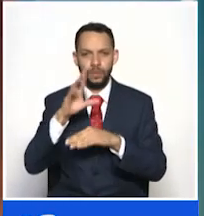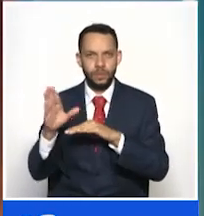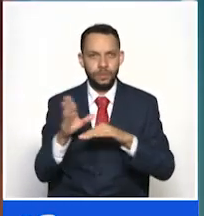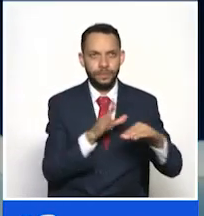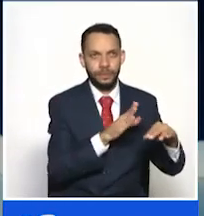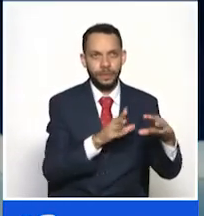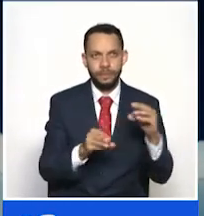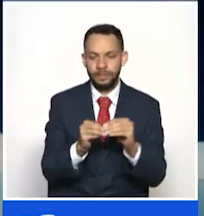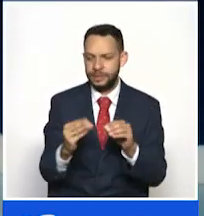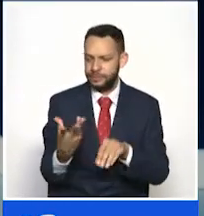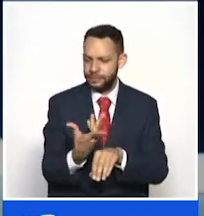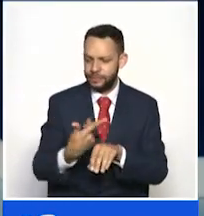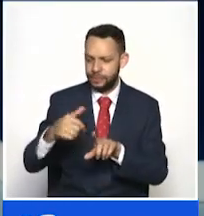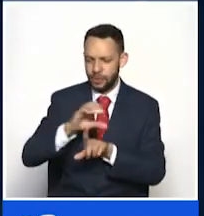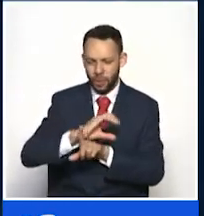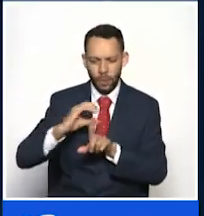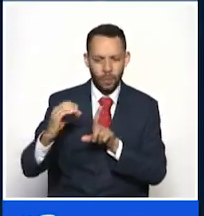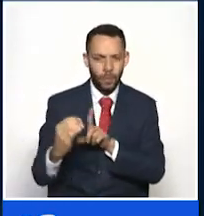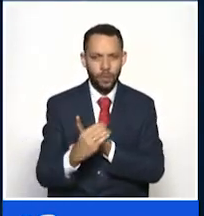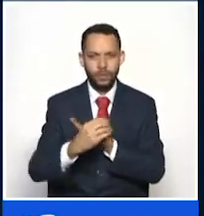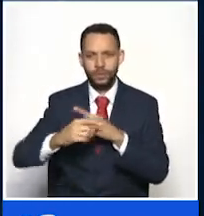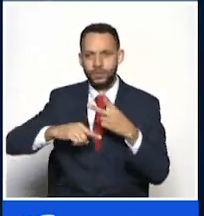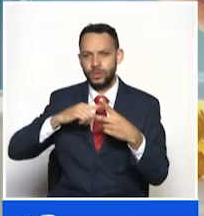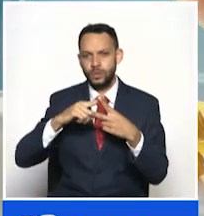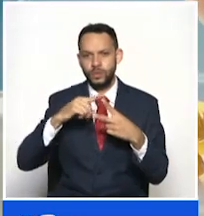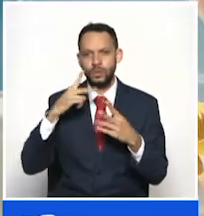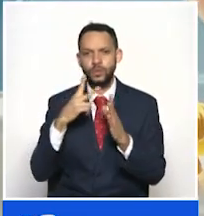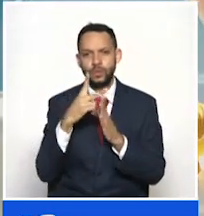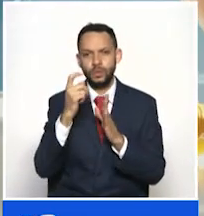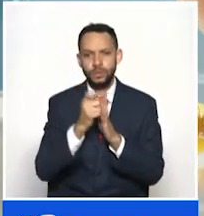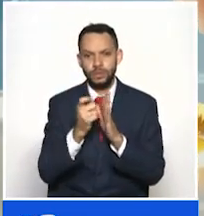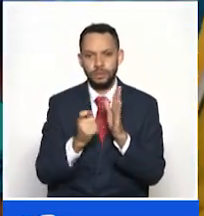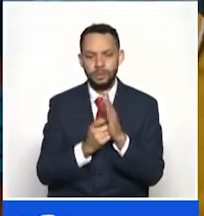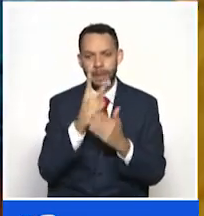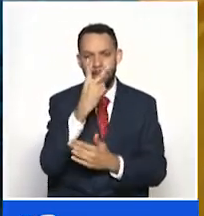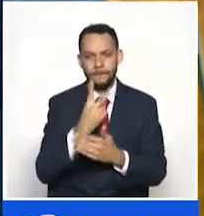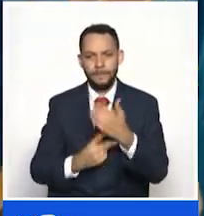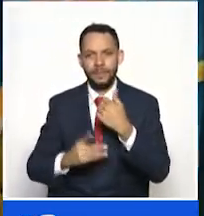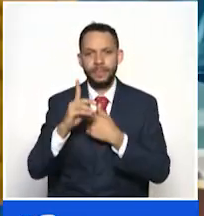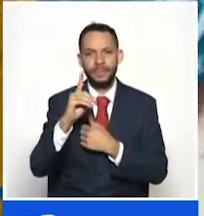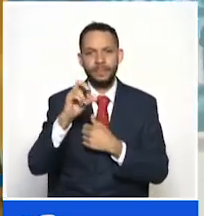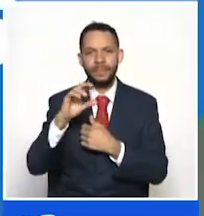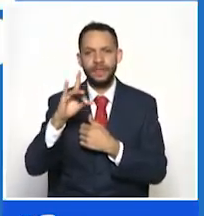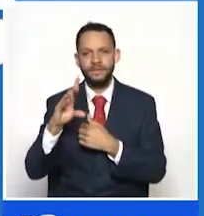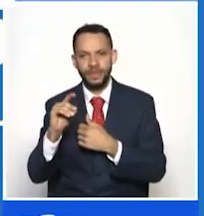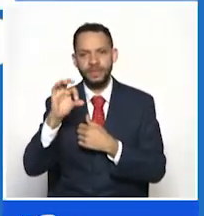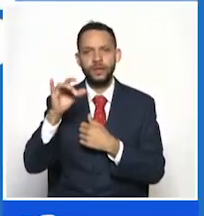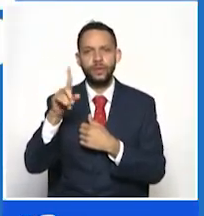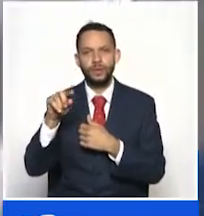Y en Sin Estrés les hablaremos de dos veces. De nuevo de David Bisbal y Luis Fonsi.